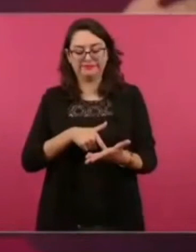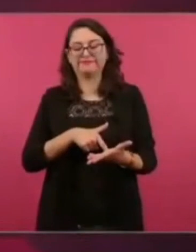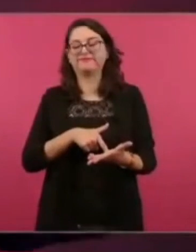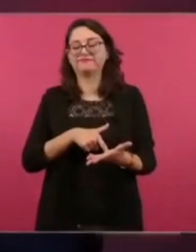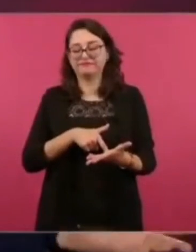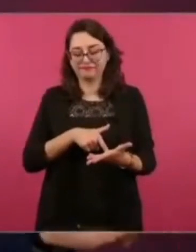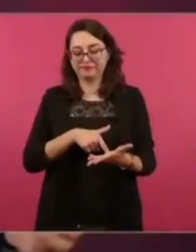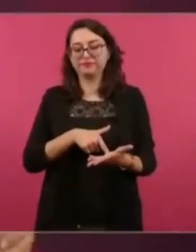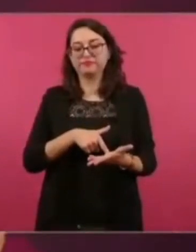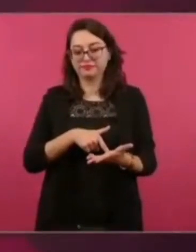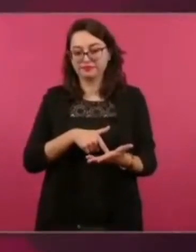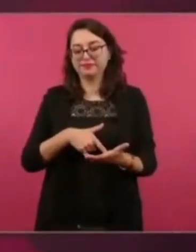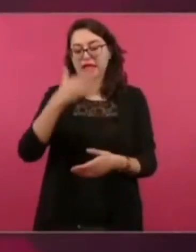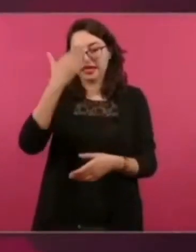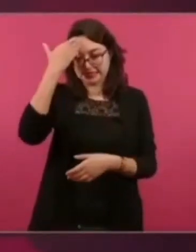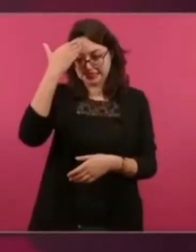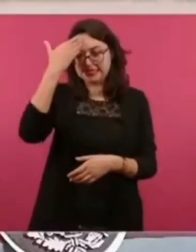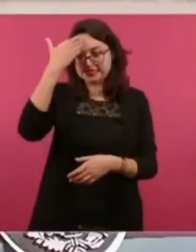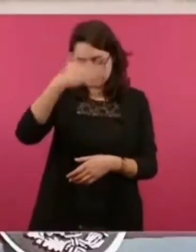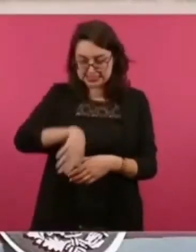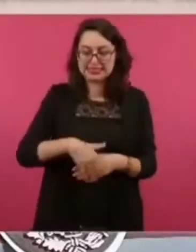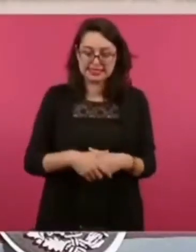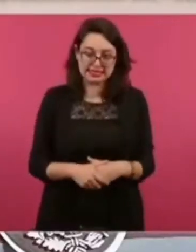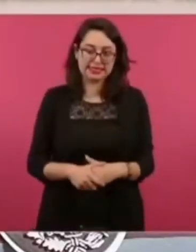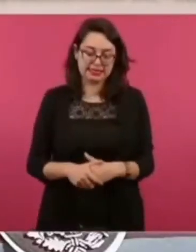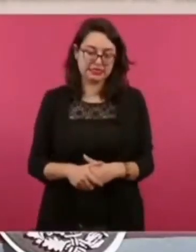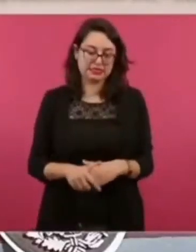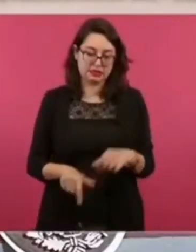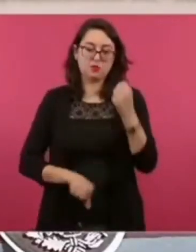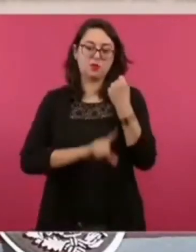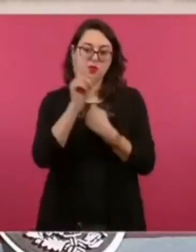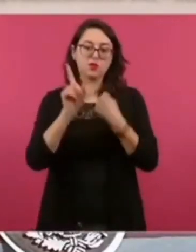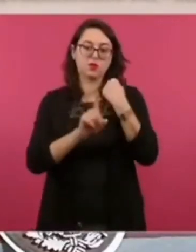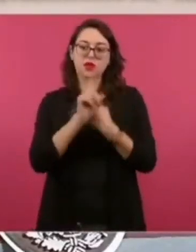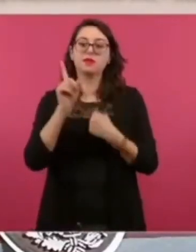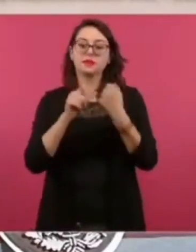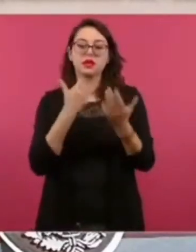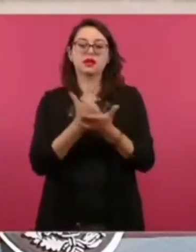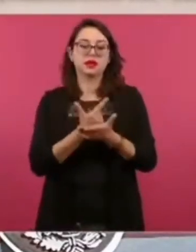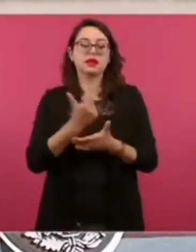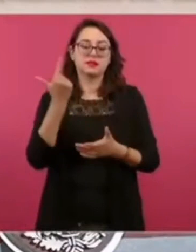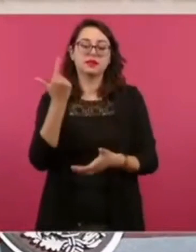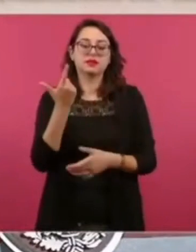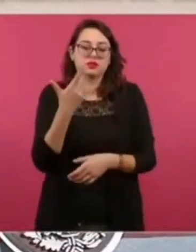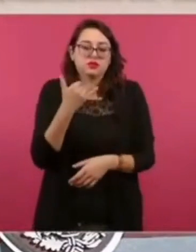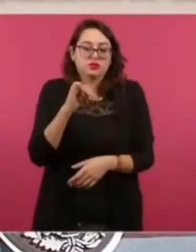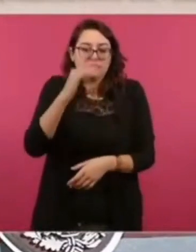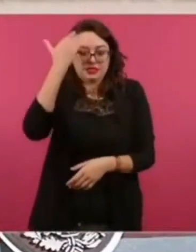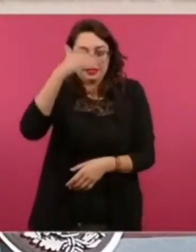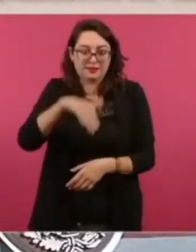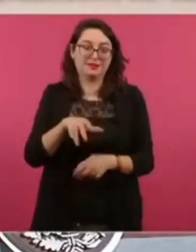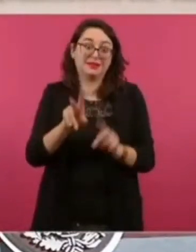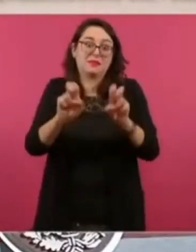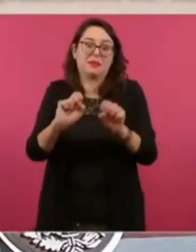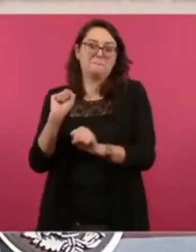lo que está pasando. Y más en este caso que es el béisbol.